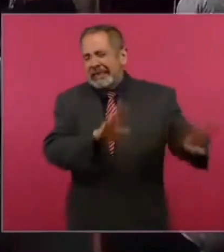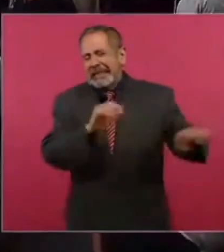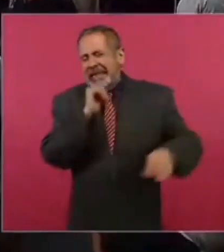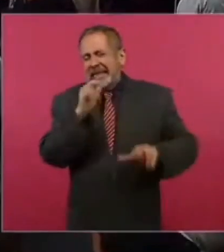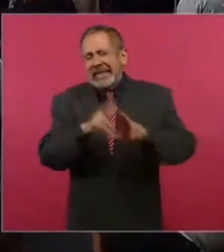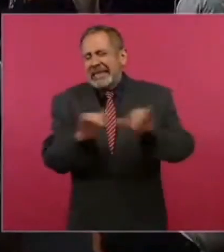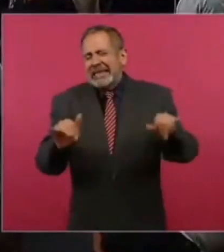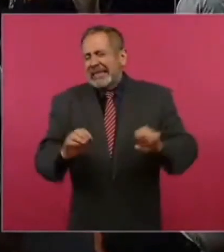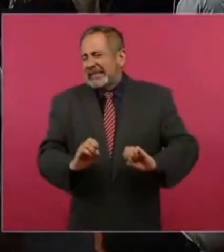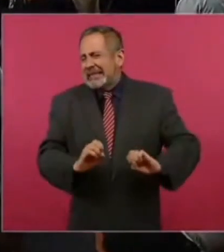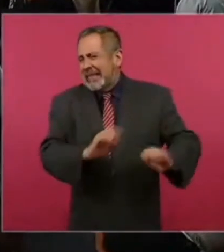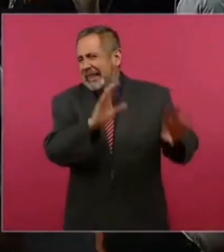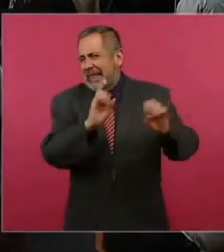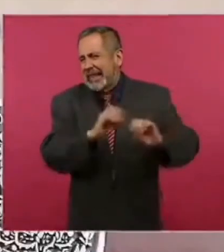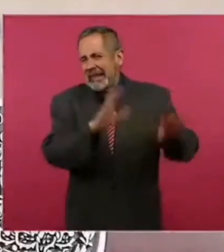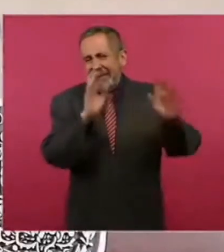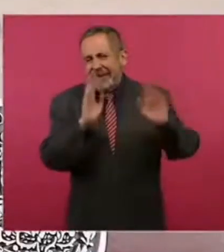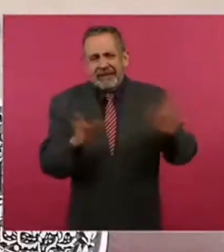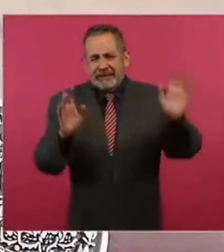Sí.